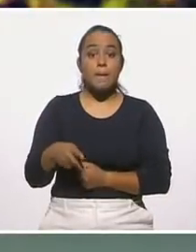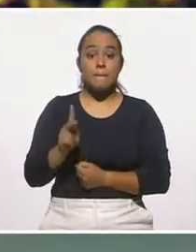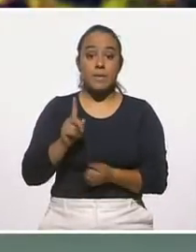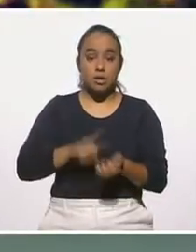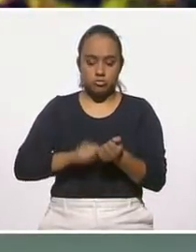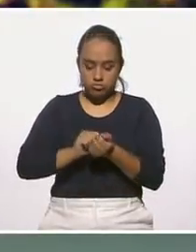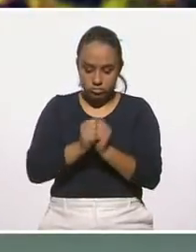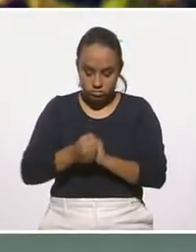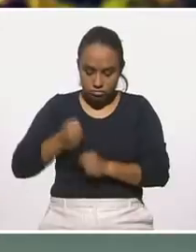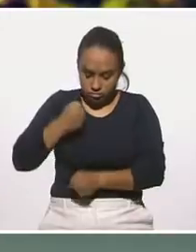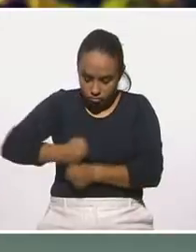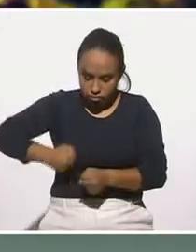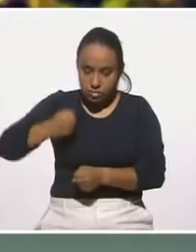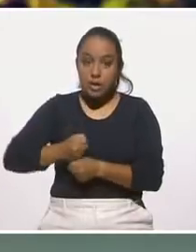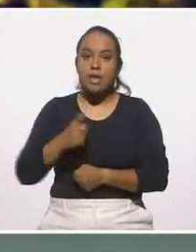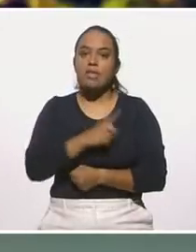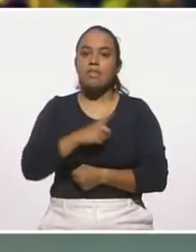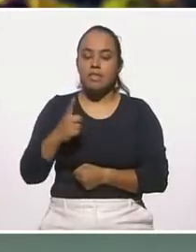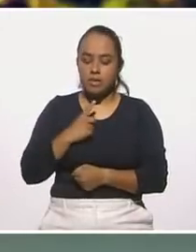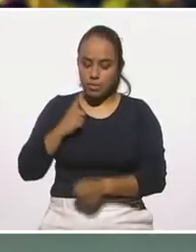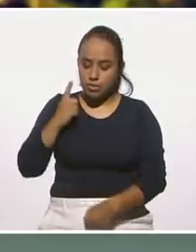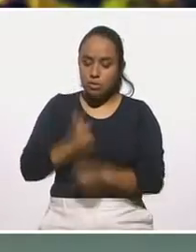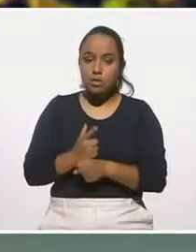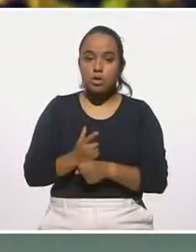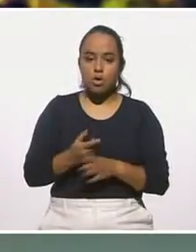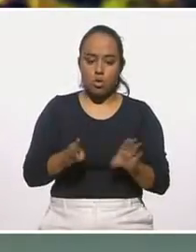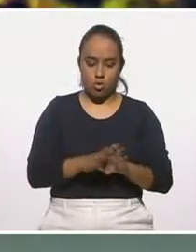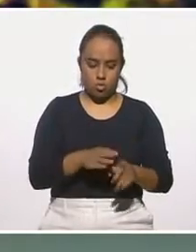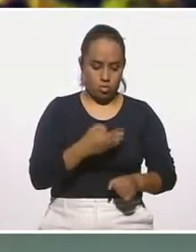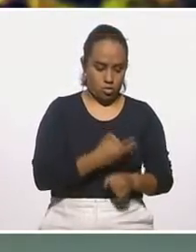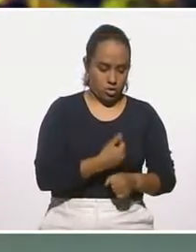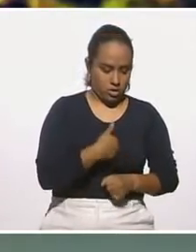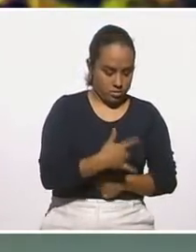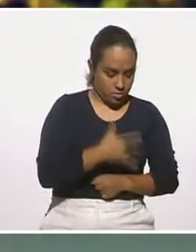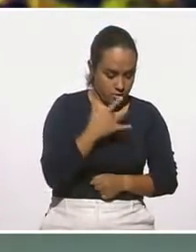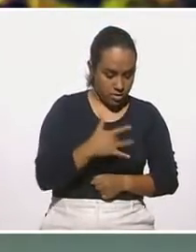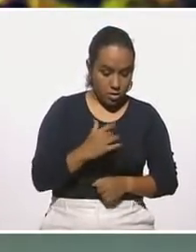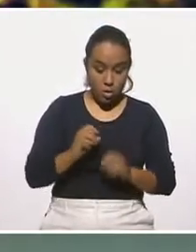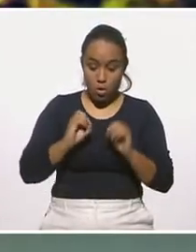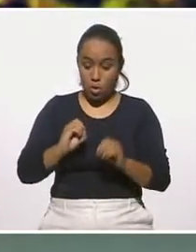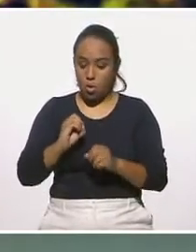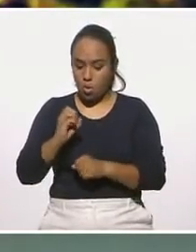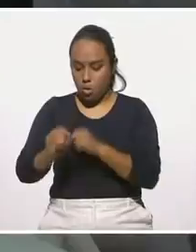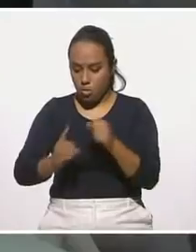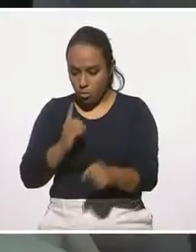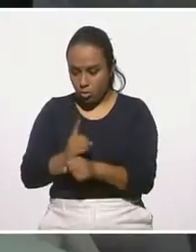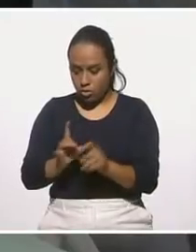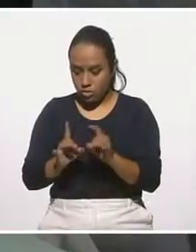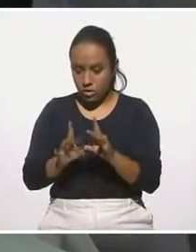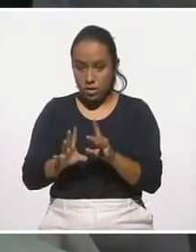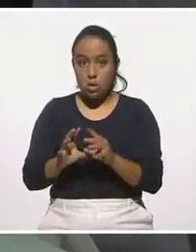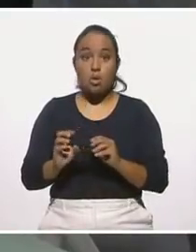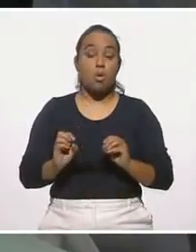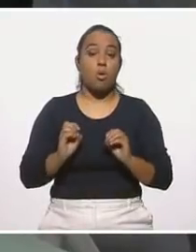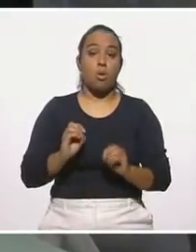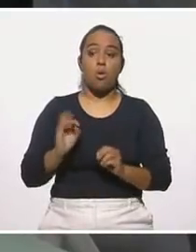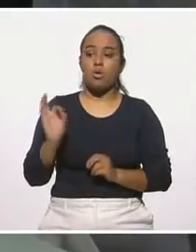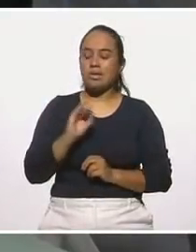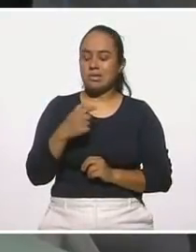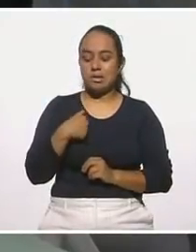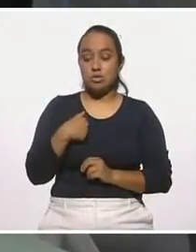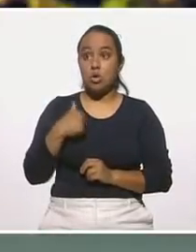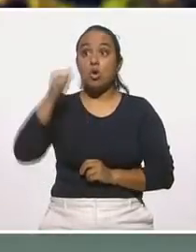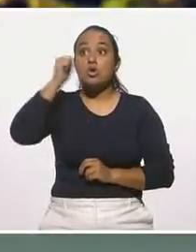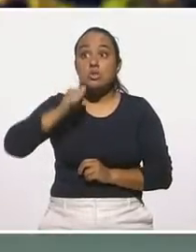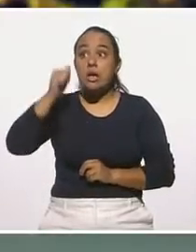trabajarlo va a depender de identificar el momento en el que me encuentro, el momento de la oportunidad o de la crisis, el que no tengo que ser resiliente